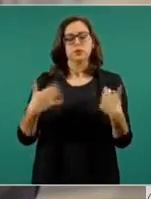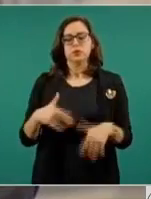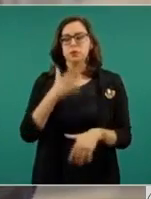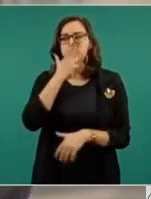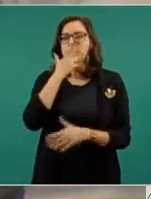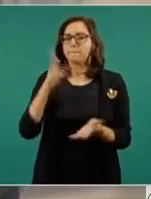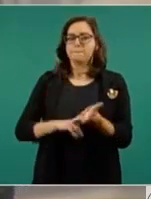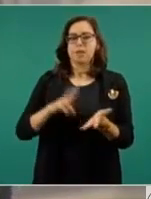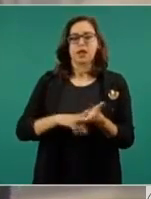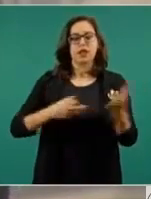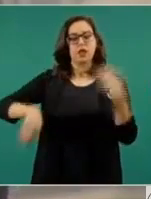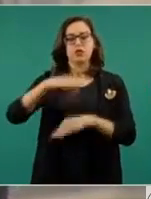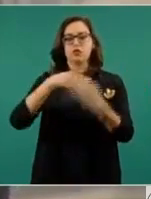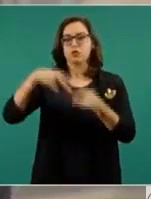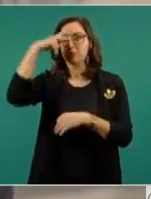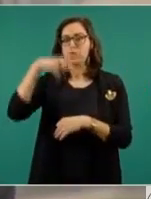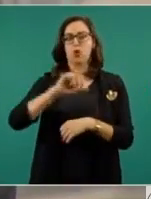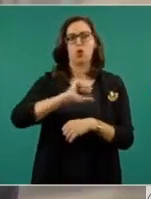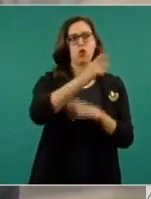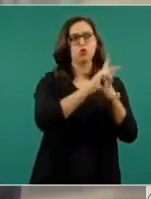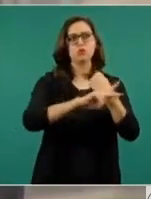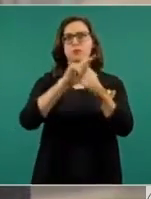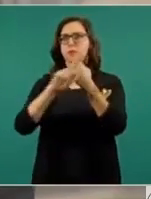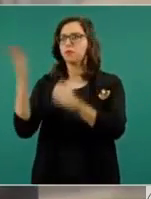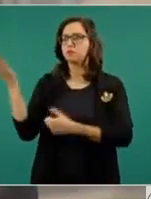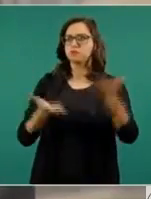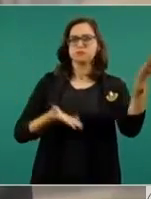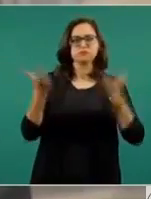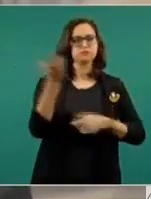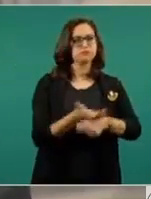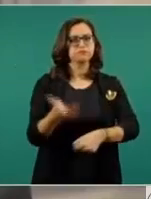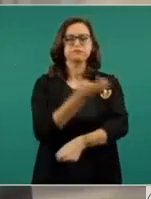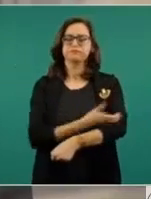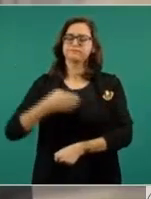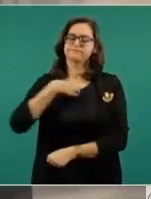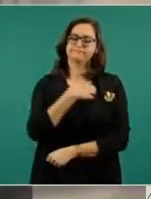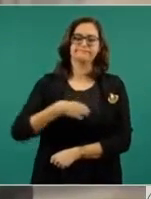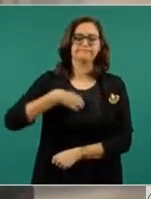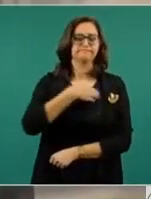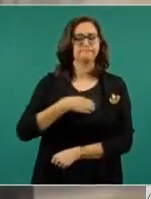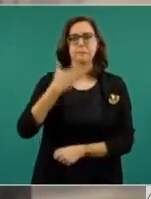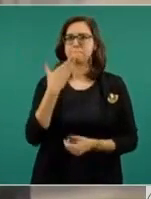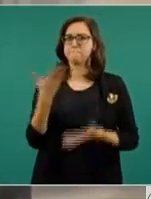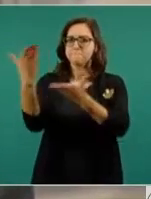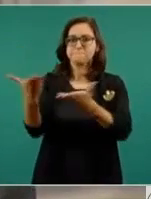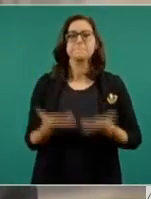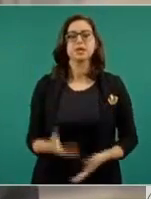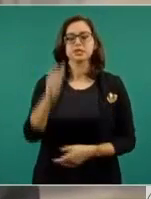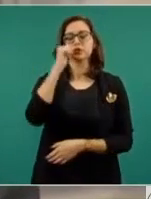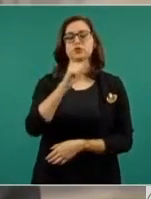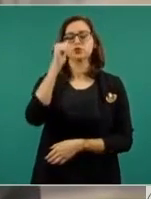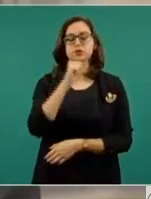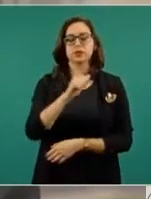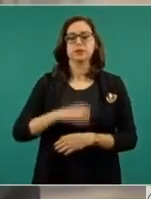y delegaciones de Naciones Amigas que siempre son bienvenidas a México. Su presencia da